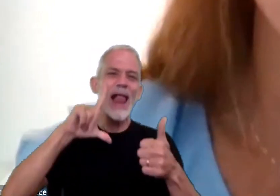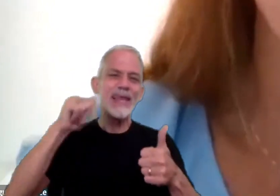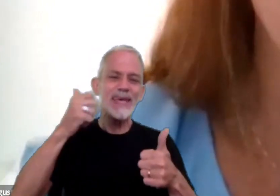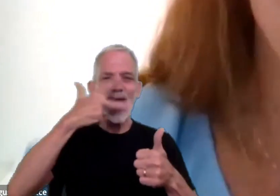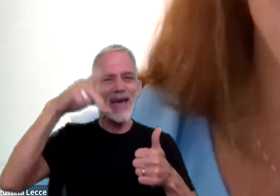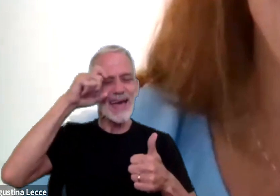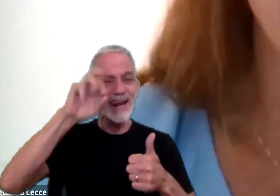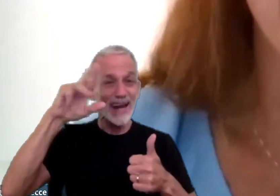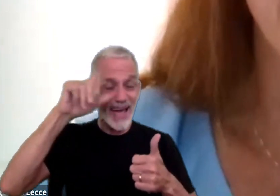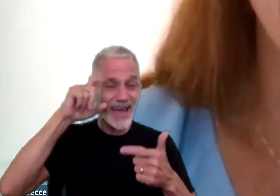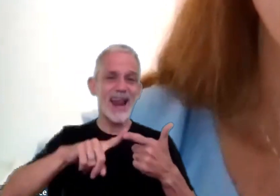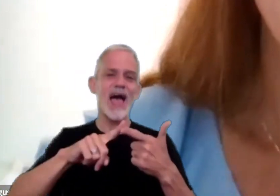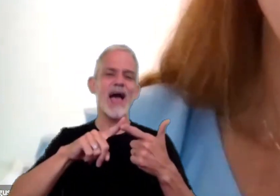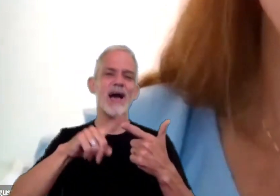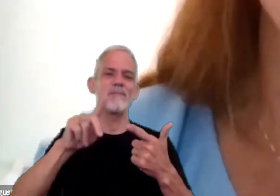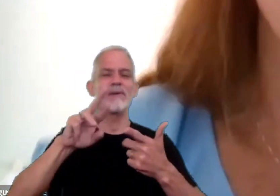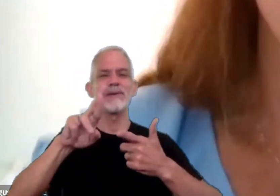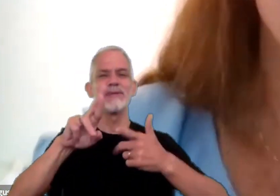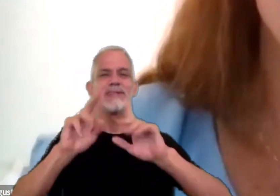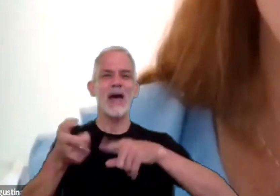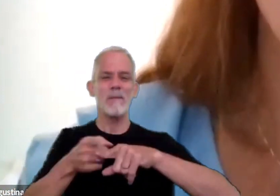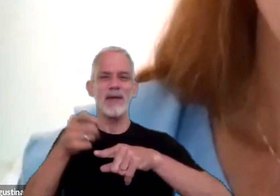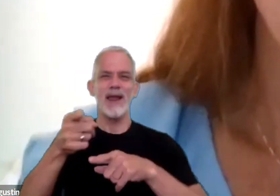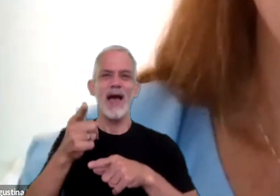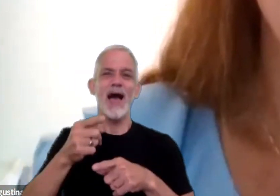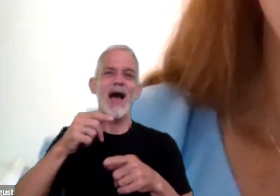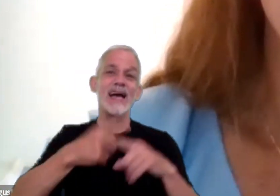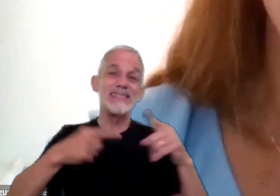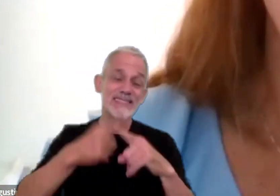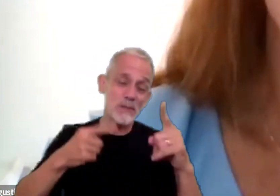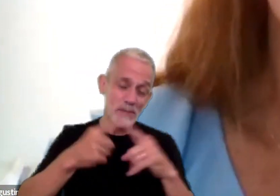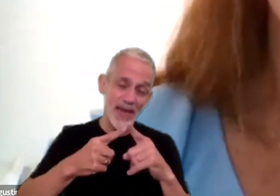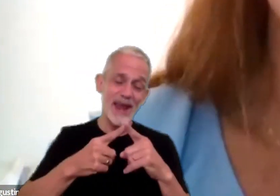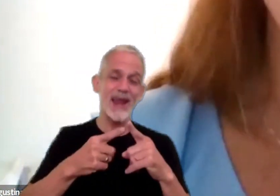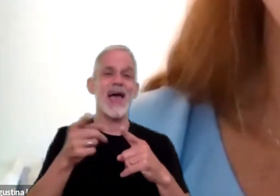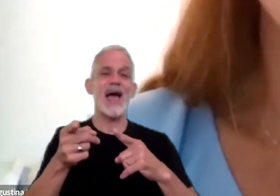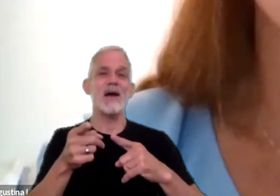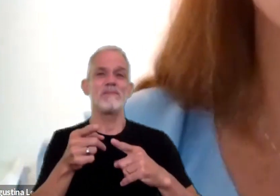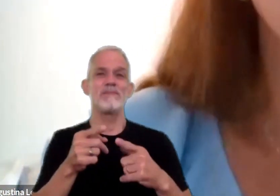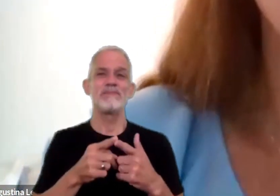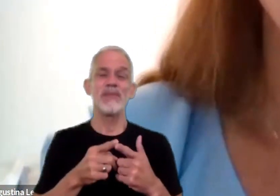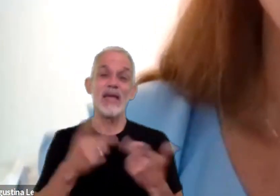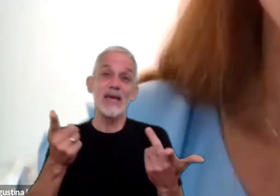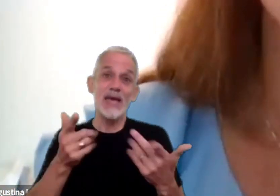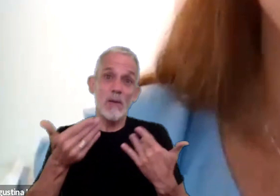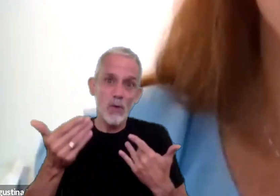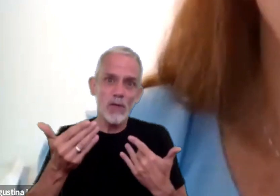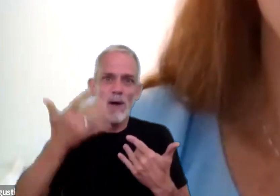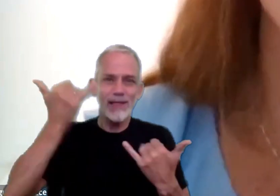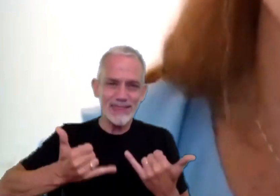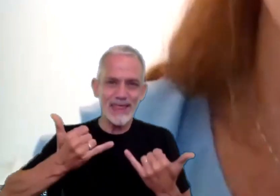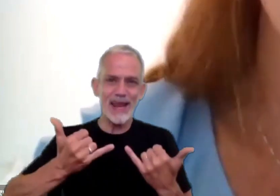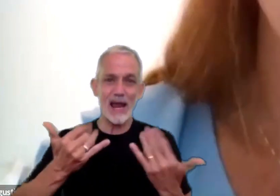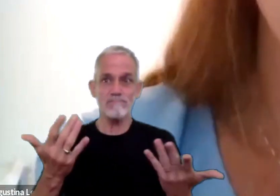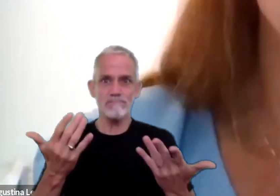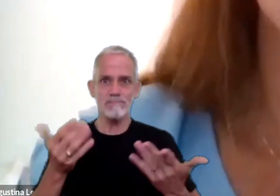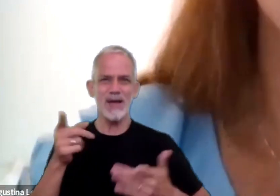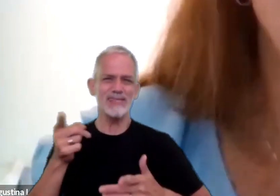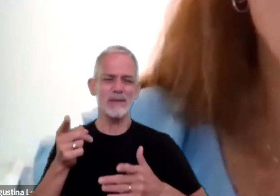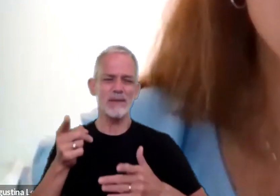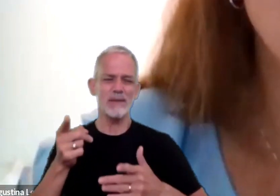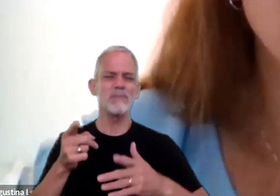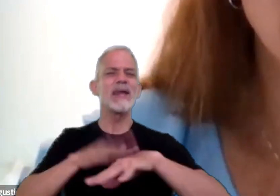a Rocío Alba, mis compañeras también, y a Jimena Caruso, que es quien se encarga justamente de que podamos contar y hacer que... Ella es nuestra